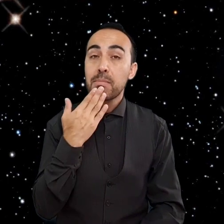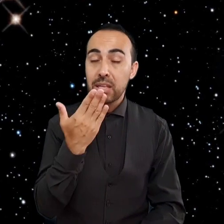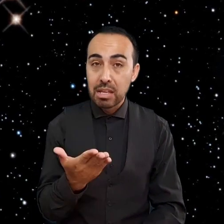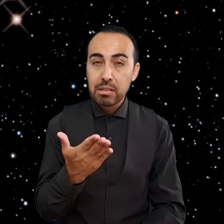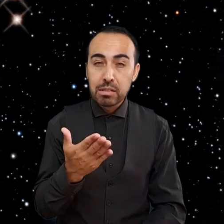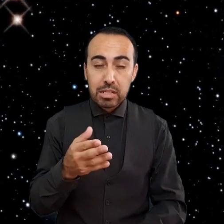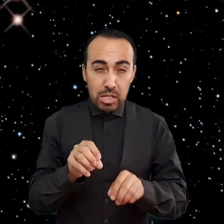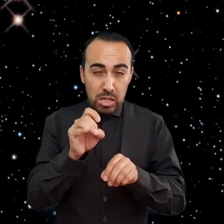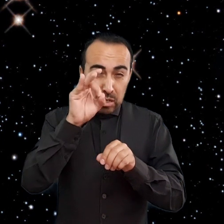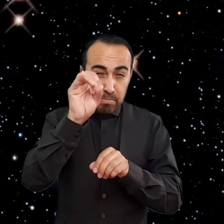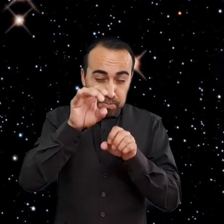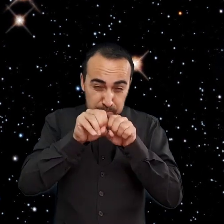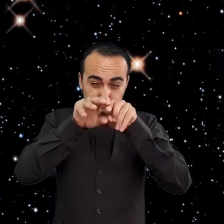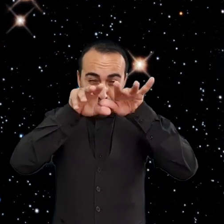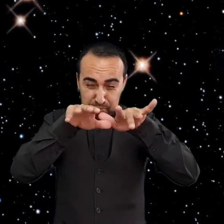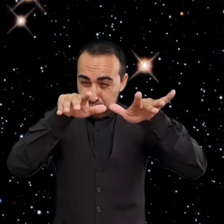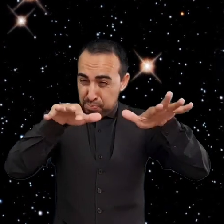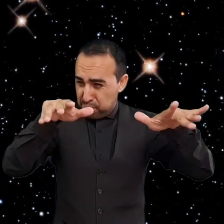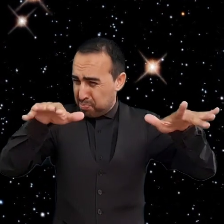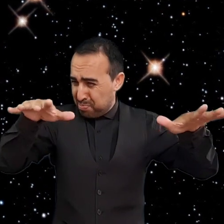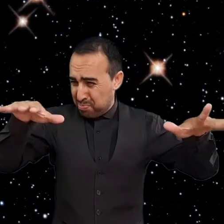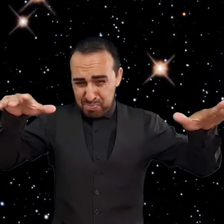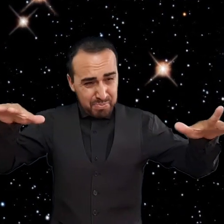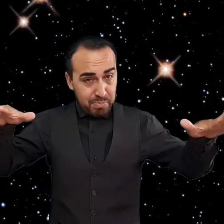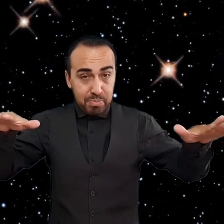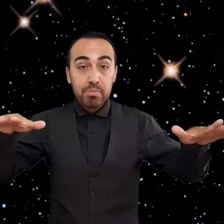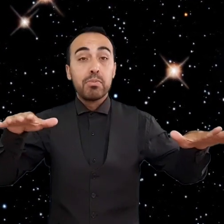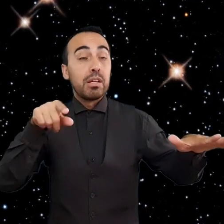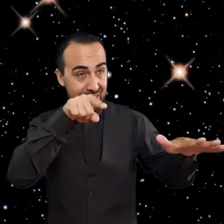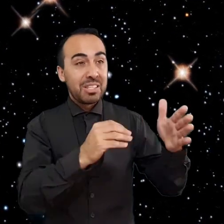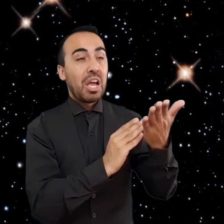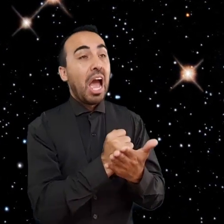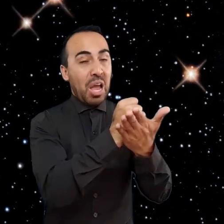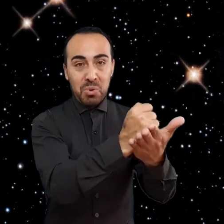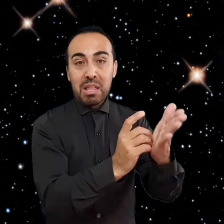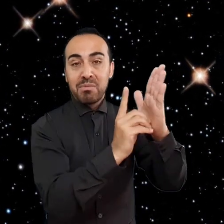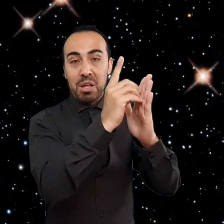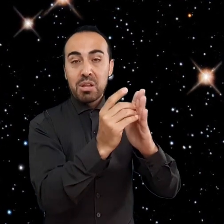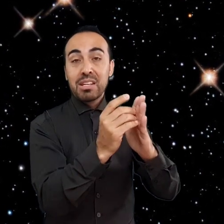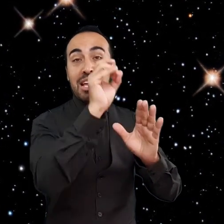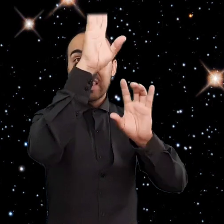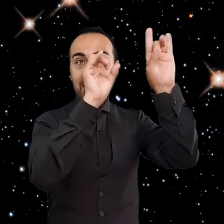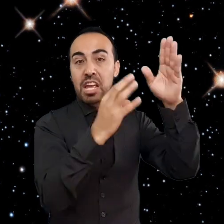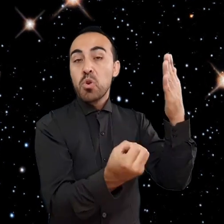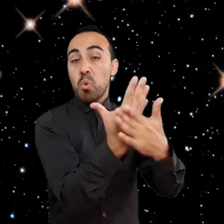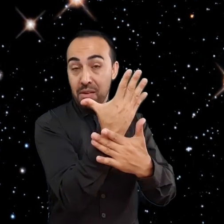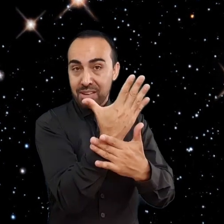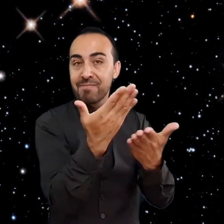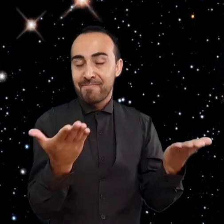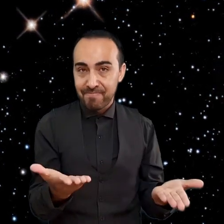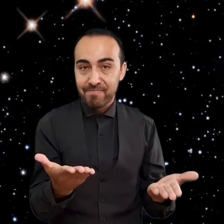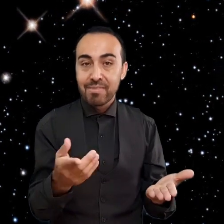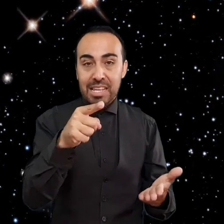favorece la formación de nuevas estrellas, un proceso que es gatillado por la aceleración de la contracción